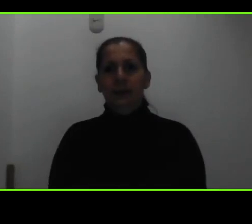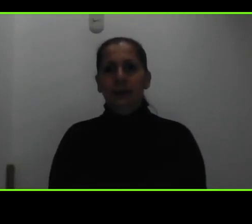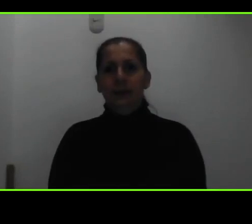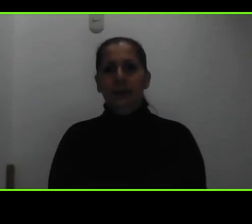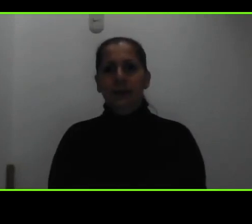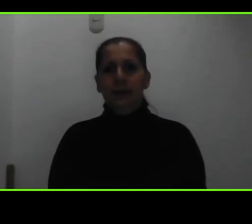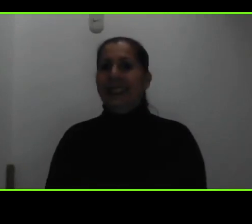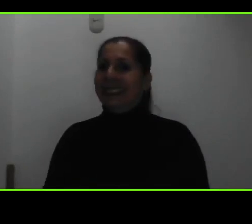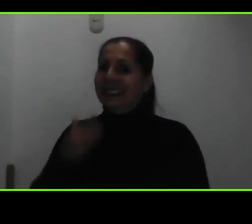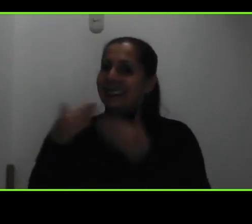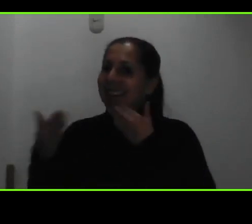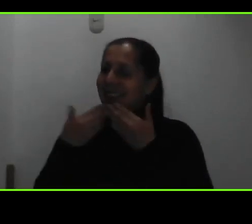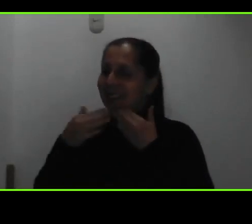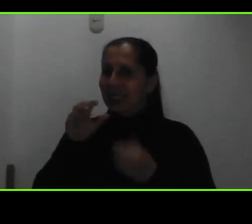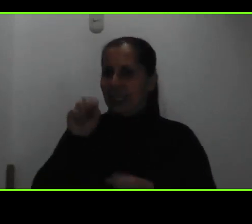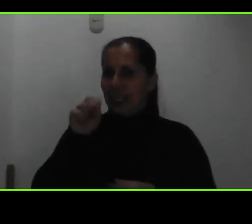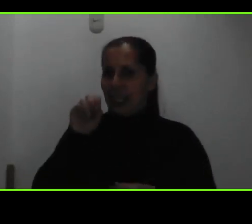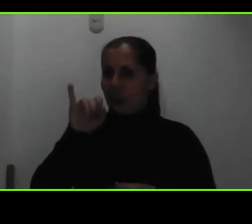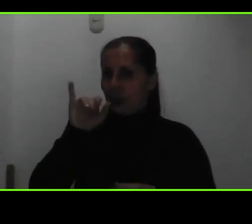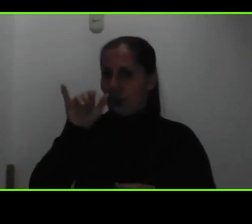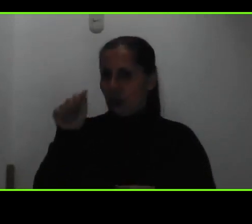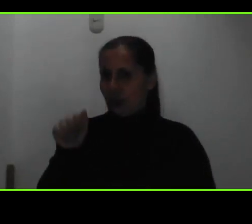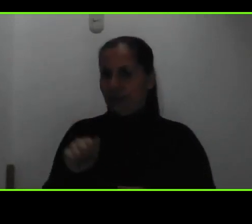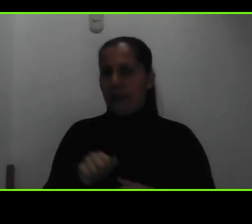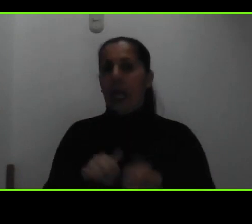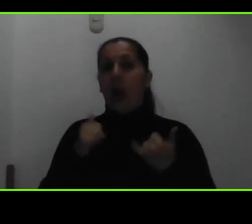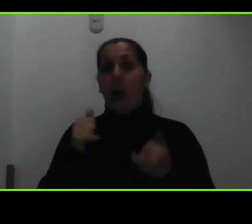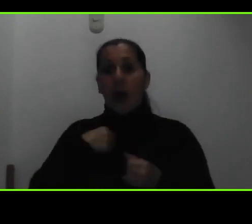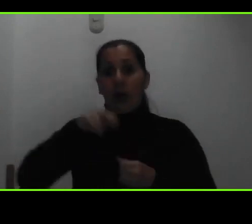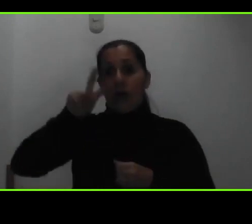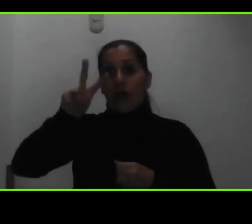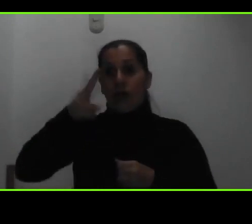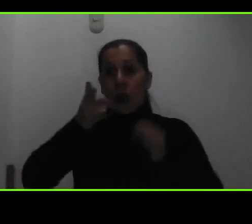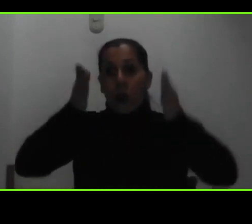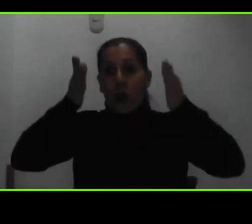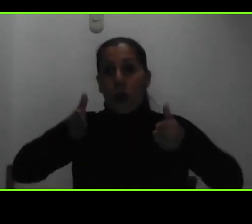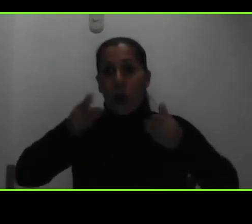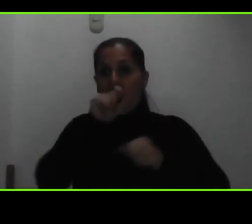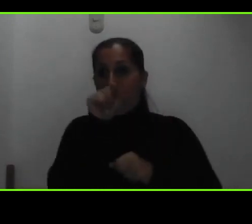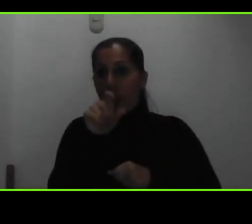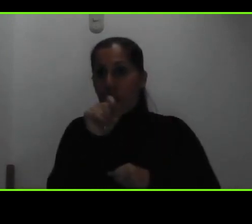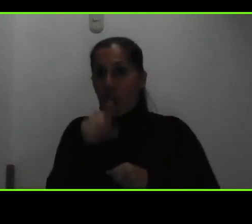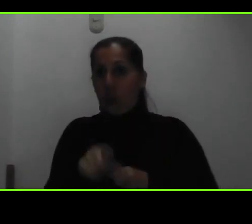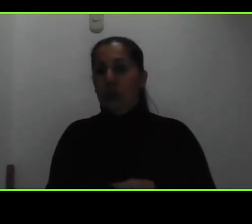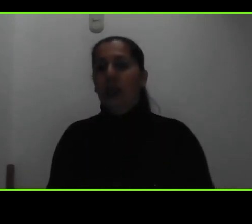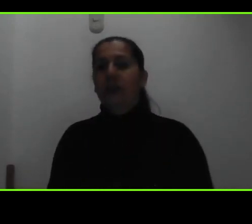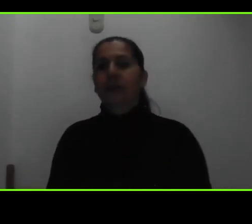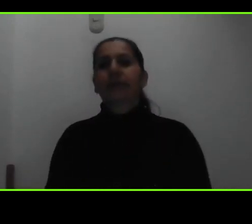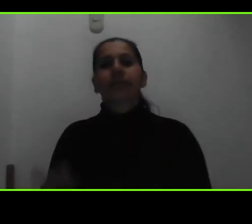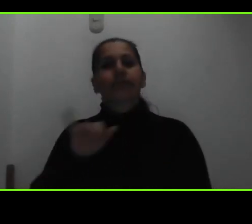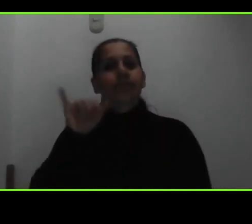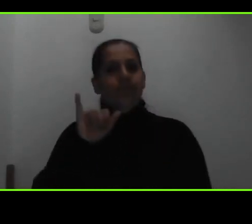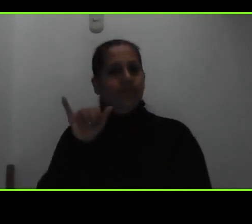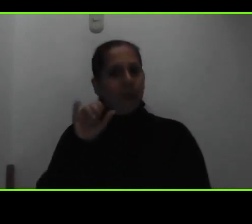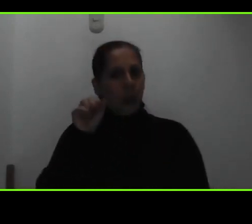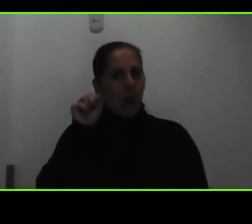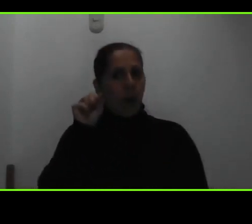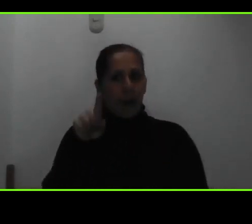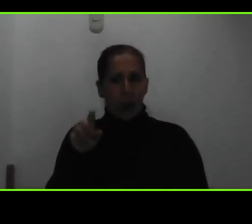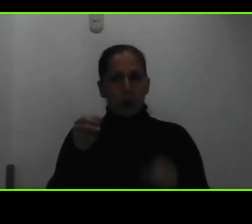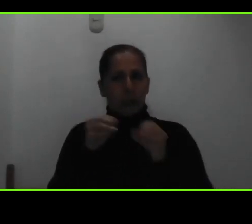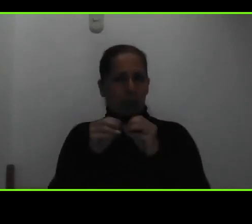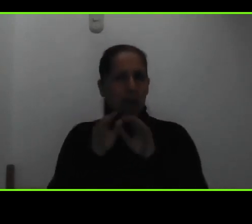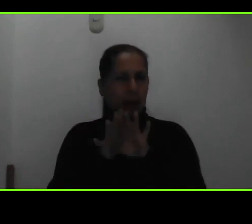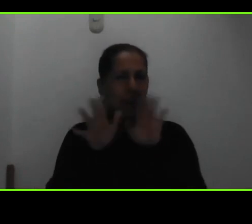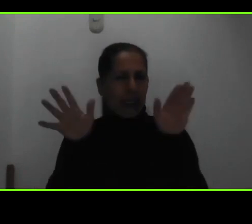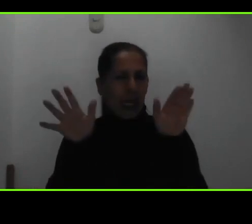muchas gracias a Sofía vamos a hacer el segundo bloque de preguntas que igual serían preguntas un poco más